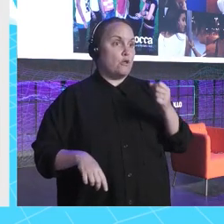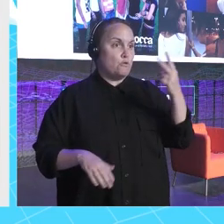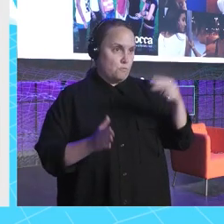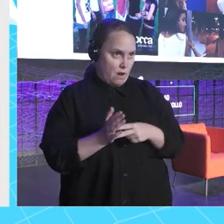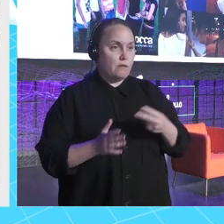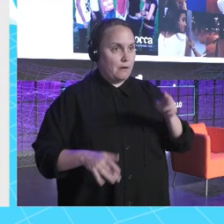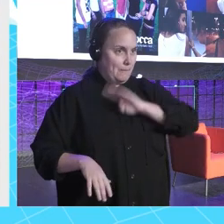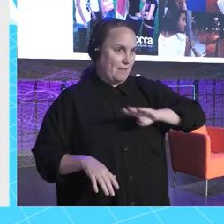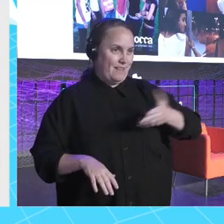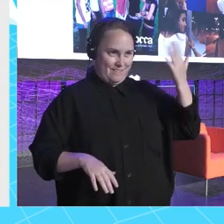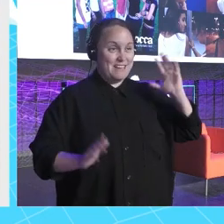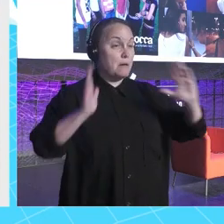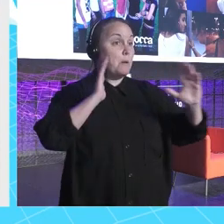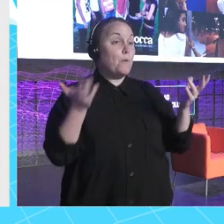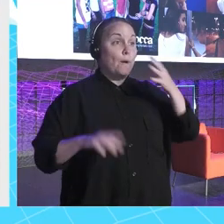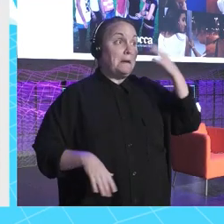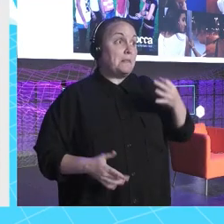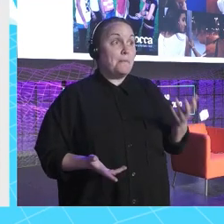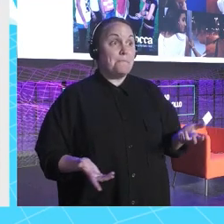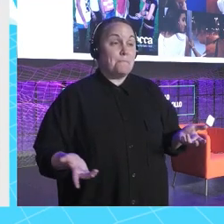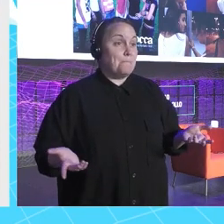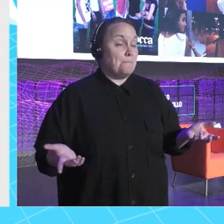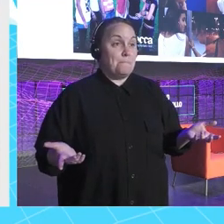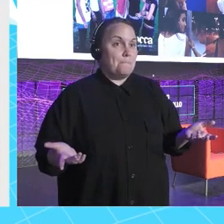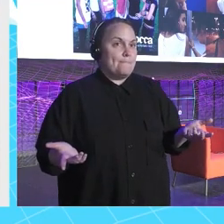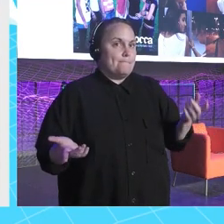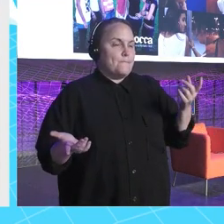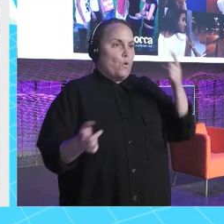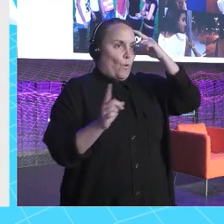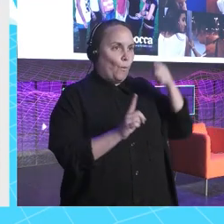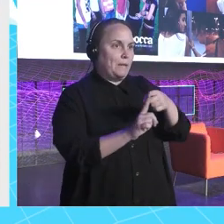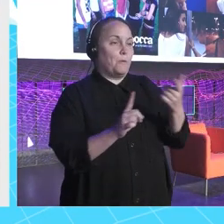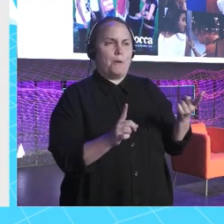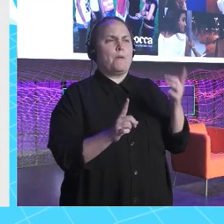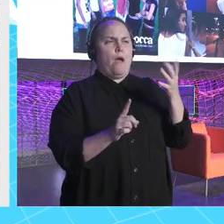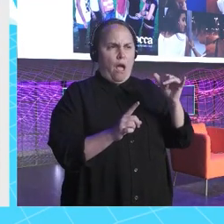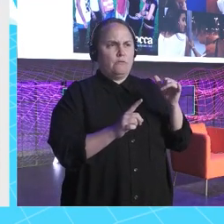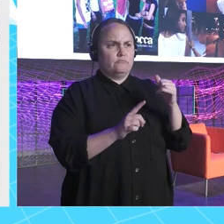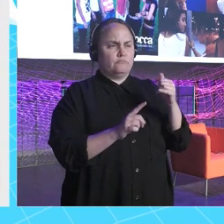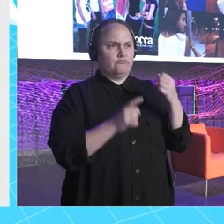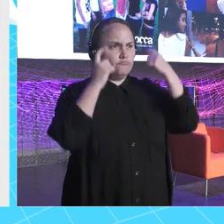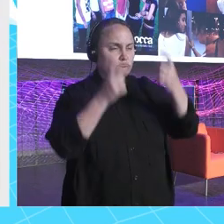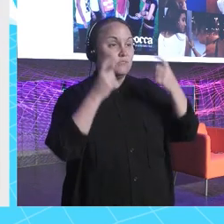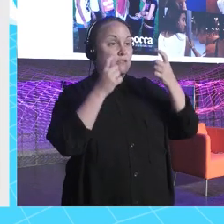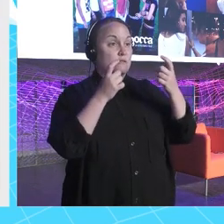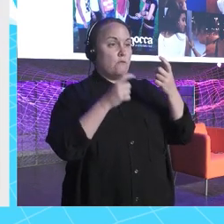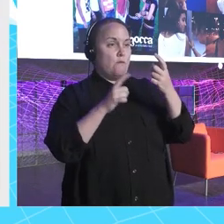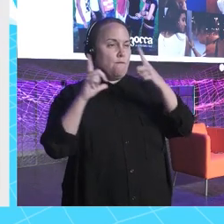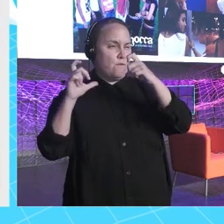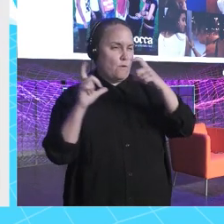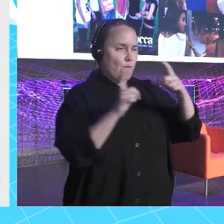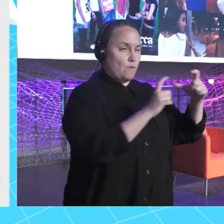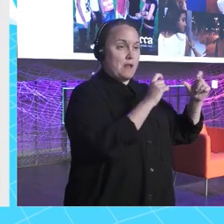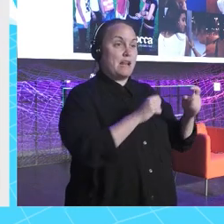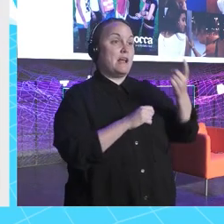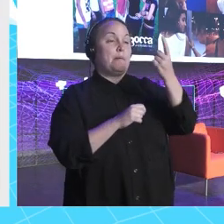muchas para la época, pero realmente no tiene un sentido. Lo que sí tenía era mucha carrera. Todas estas sesiones de fotos, yo la primera persona que le hice fotos fue